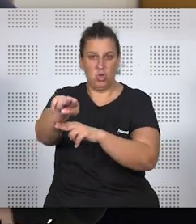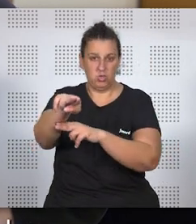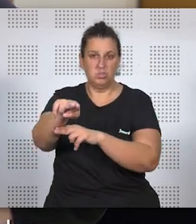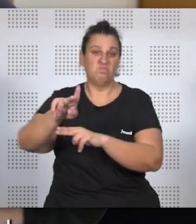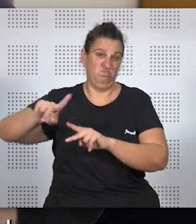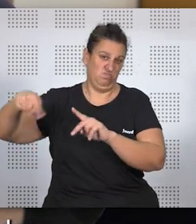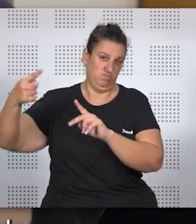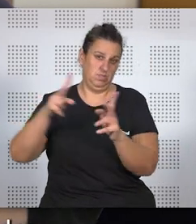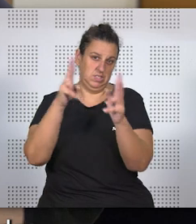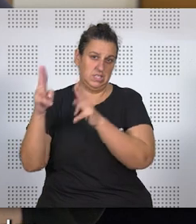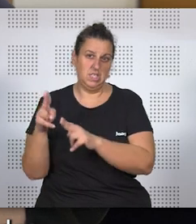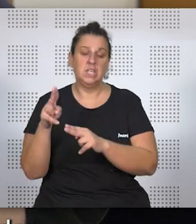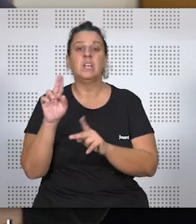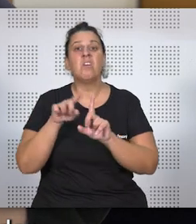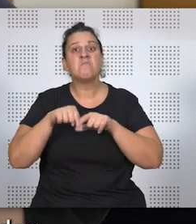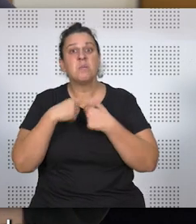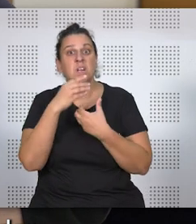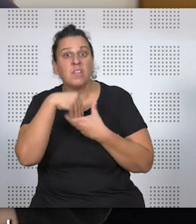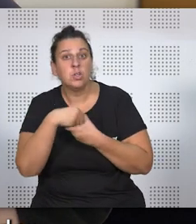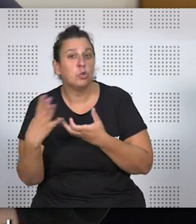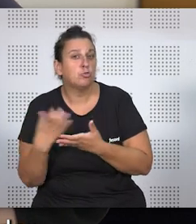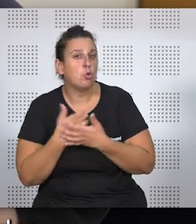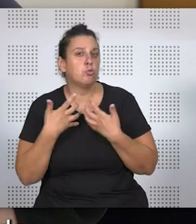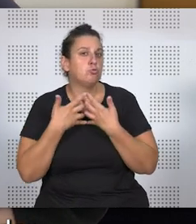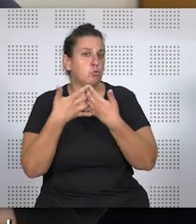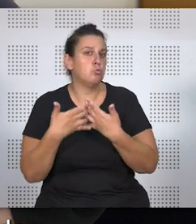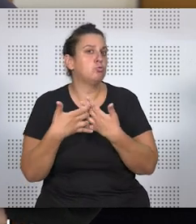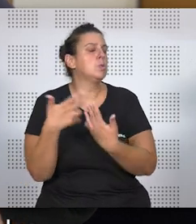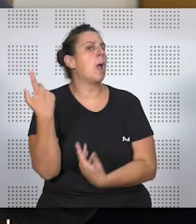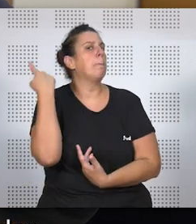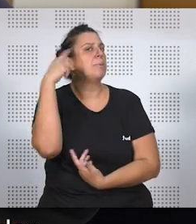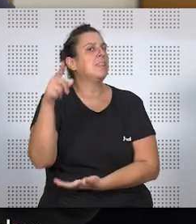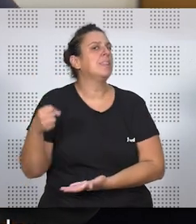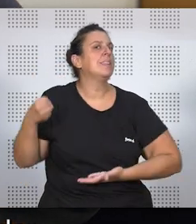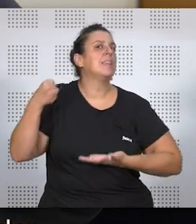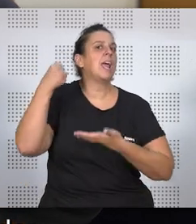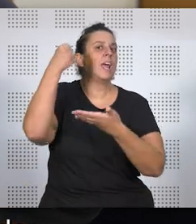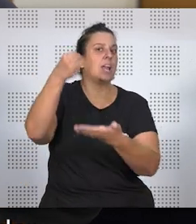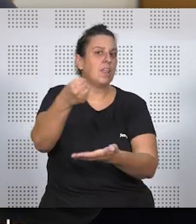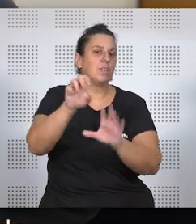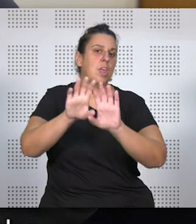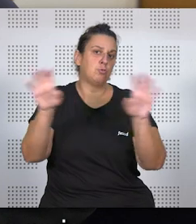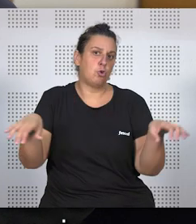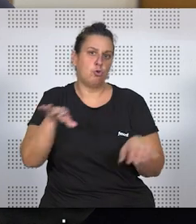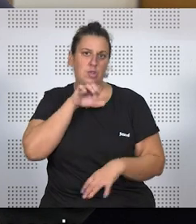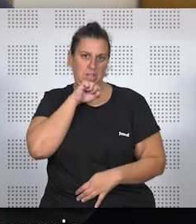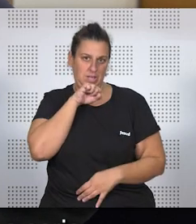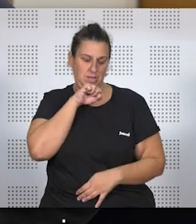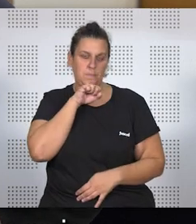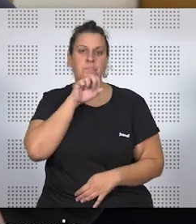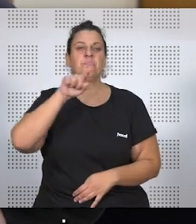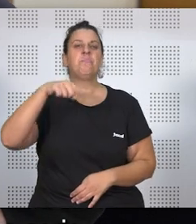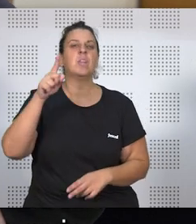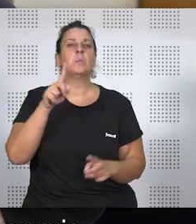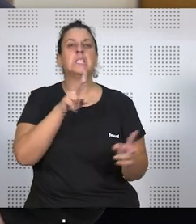spin-off, hay claramente dentro de una propia familia, donde todos ellos luchan por saber quién va a ser el heredero al trono, pero luego hay series,